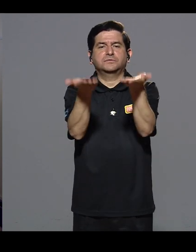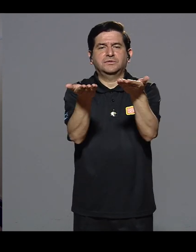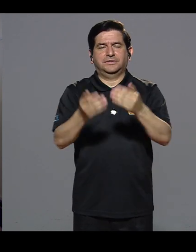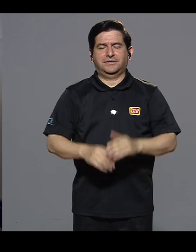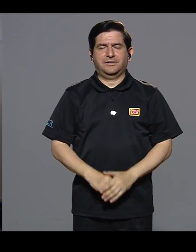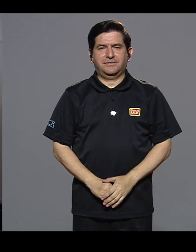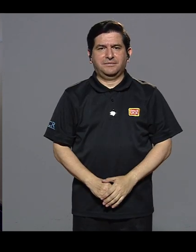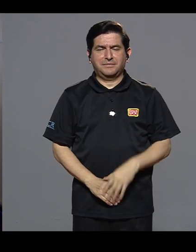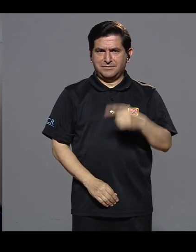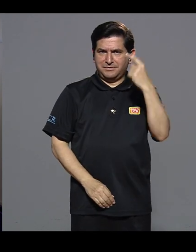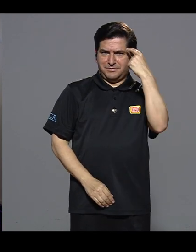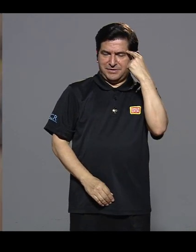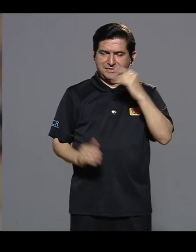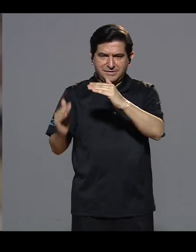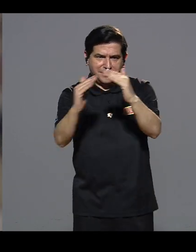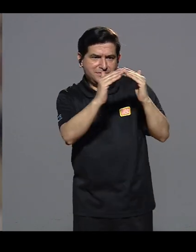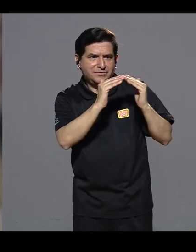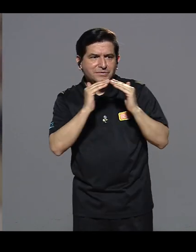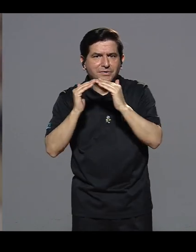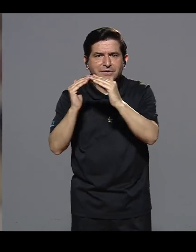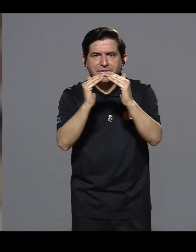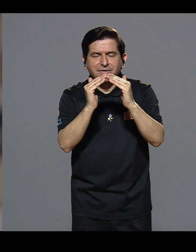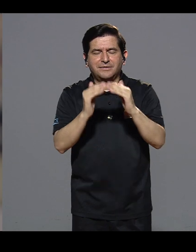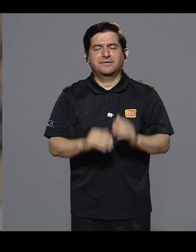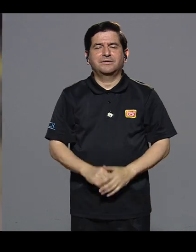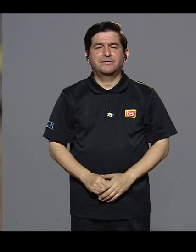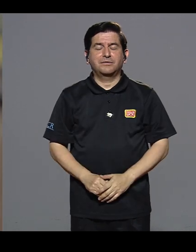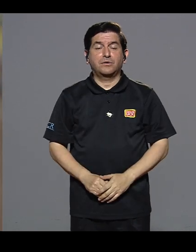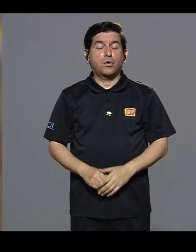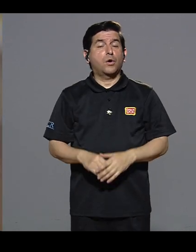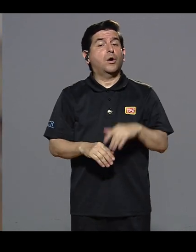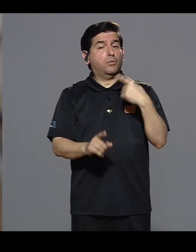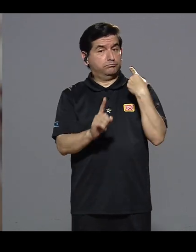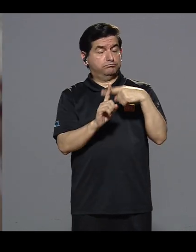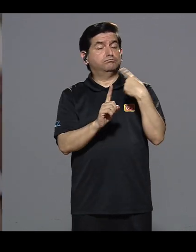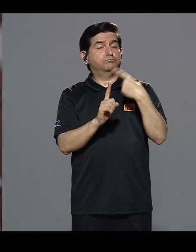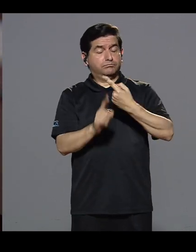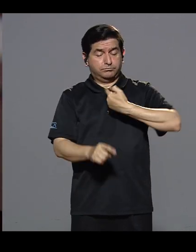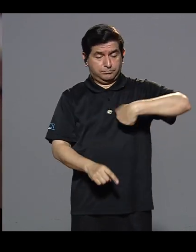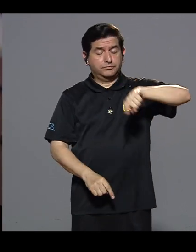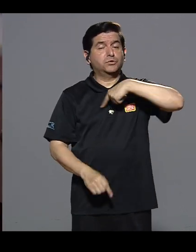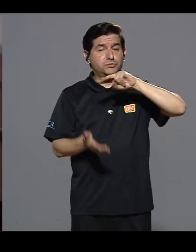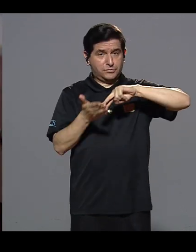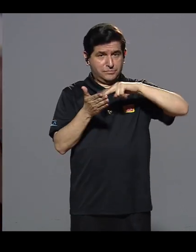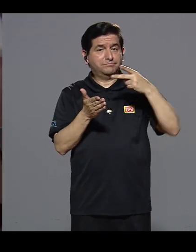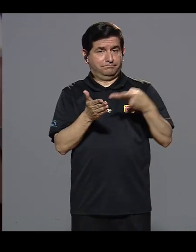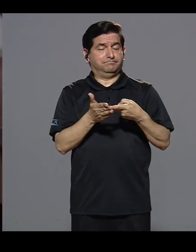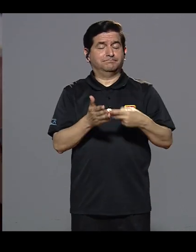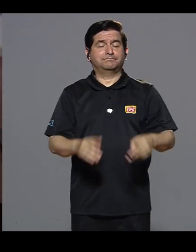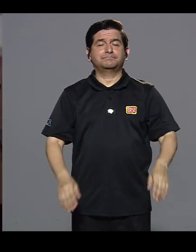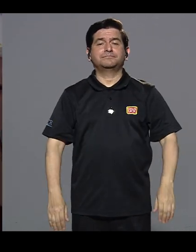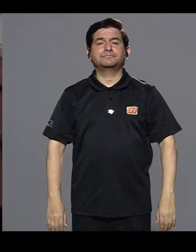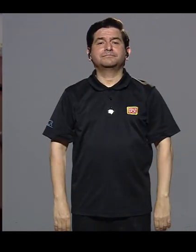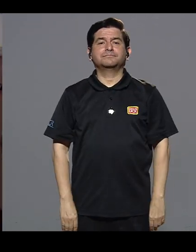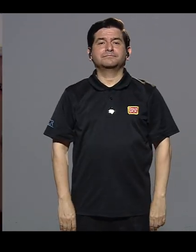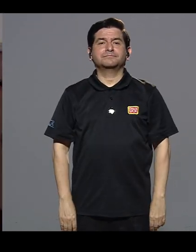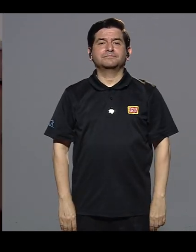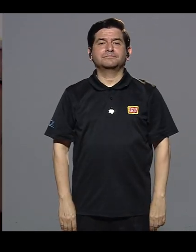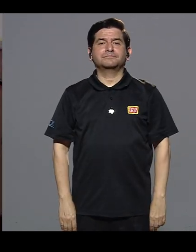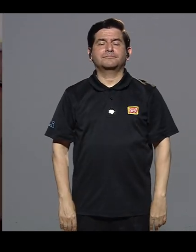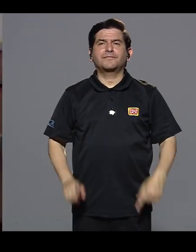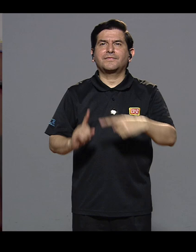producto que estamos entregando hacia la comunidad. Eso ha sido súper positivo para nosotros.